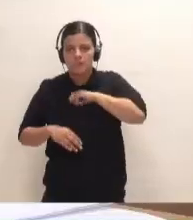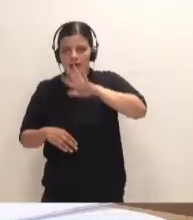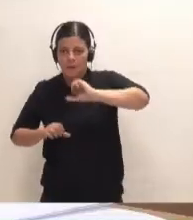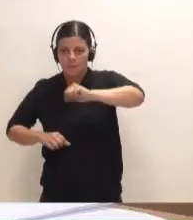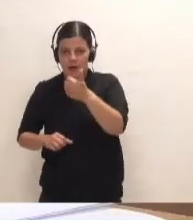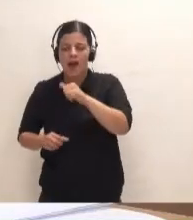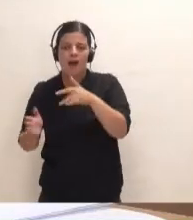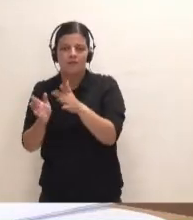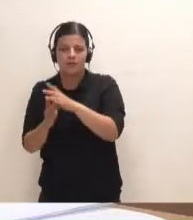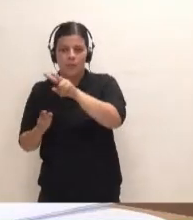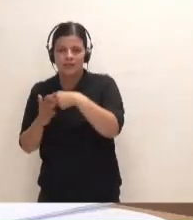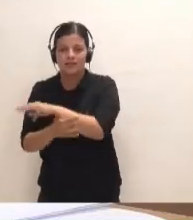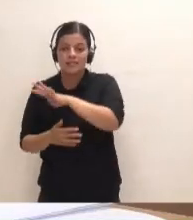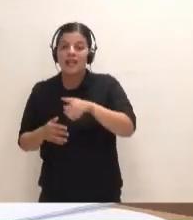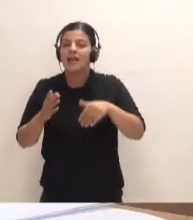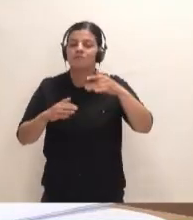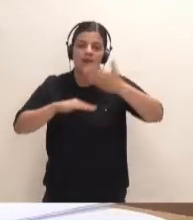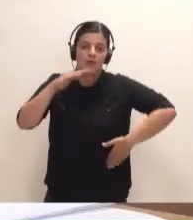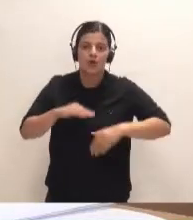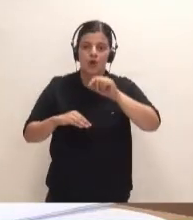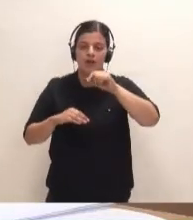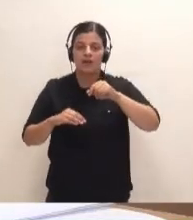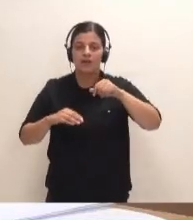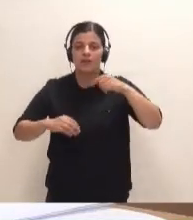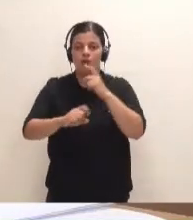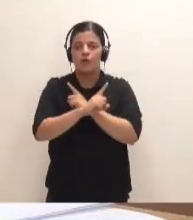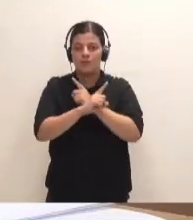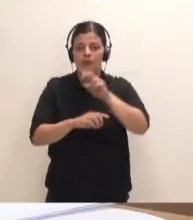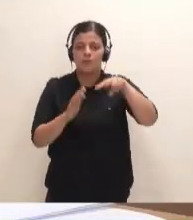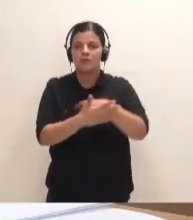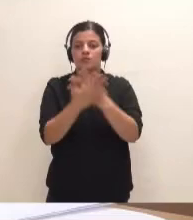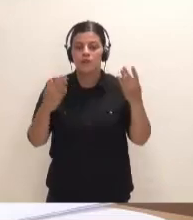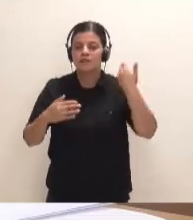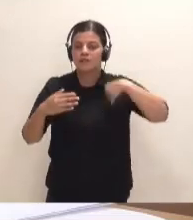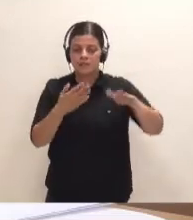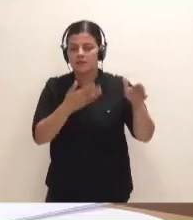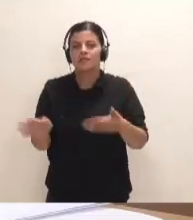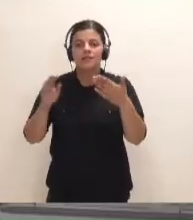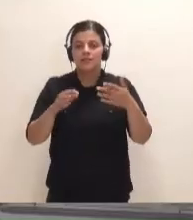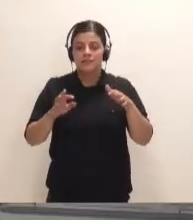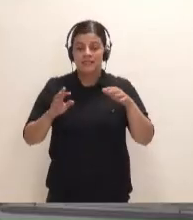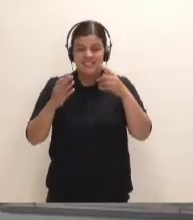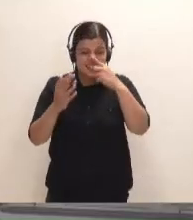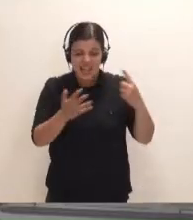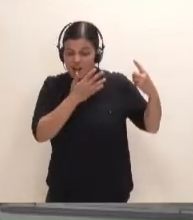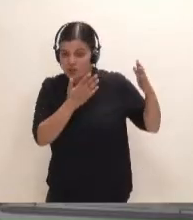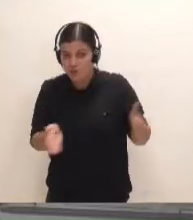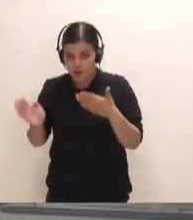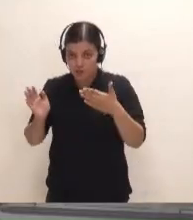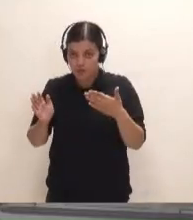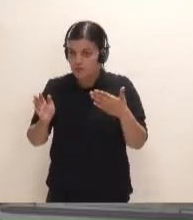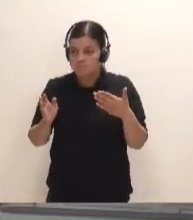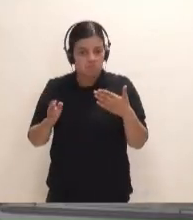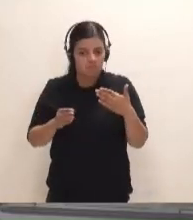2013, caducado en diciembre de 2019. Cuatro meses desde que asumiéramos la presidencia de este Cabildo, después de seis años en el que